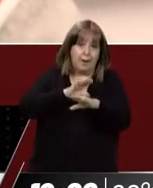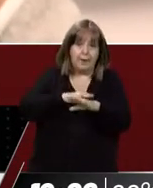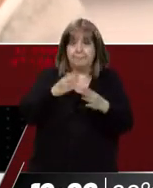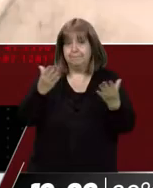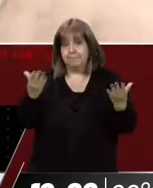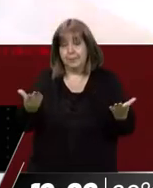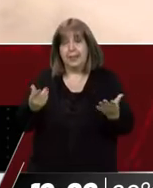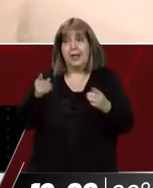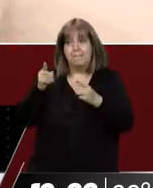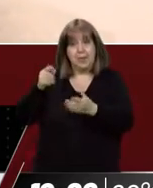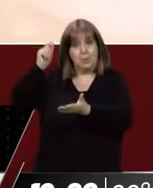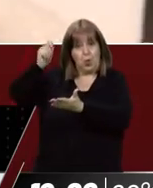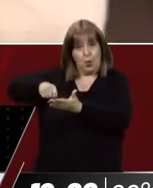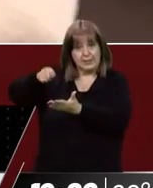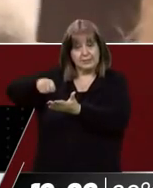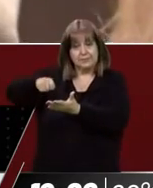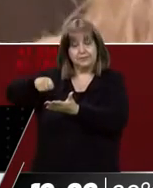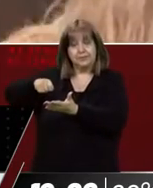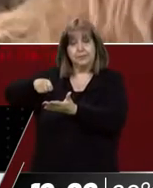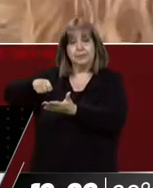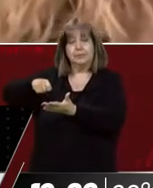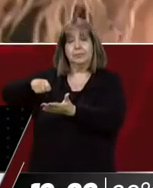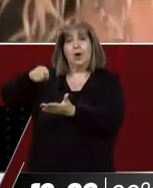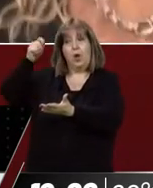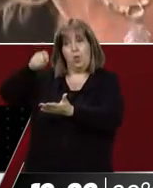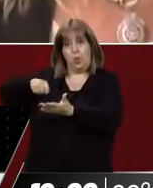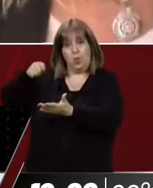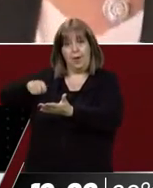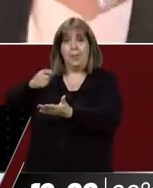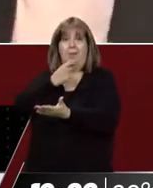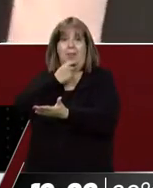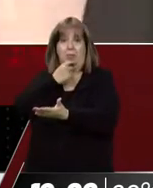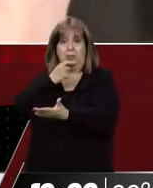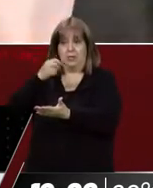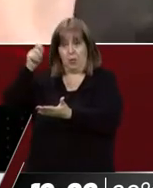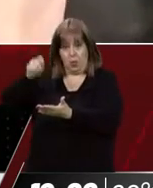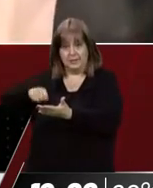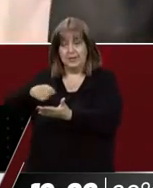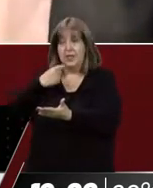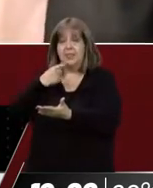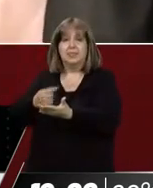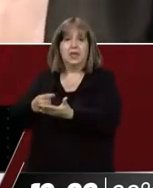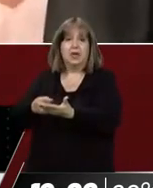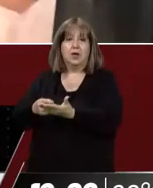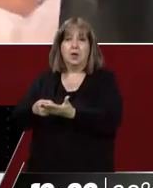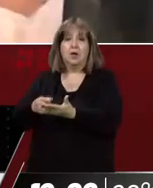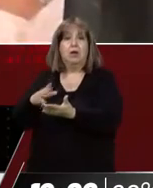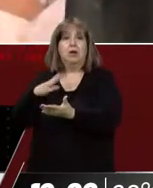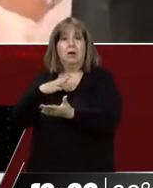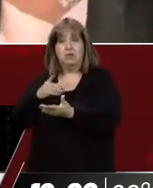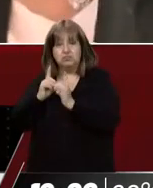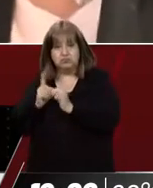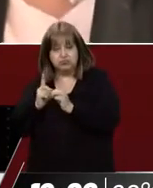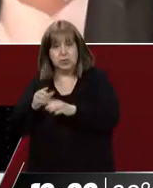sentencia de la Suprema Corte de Justicia de la provincia está firme o no como